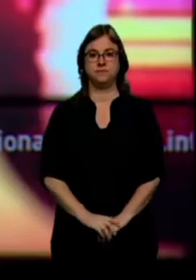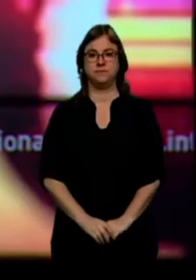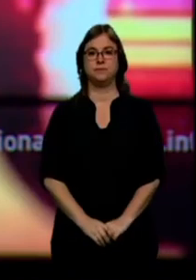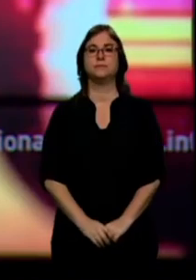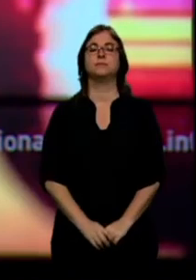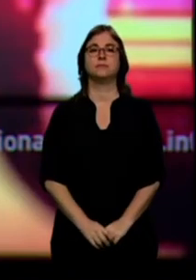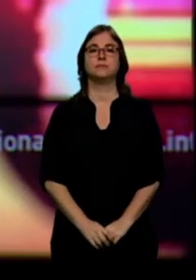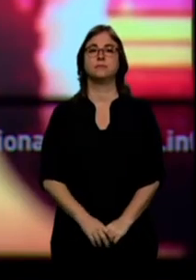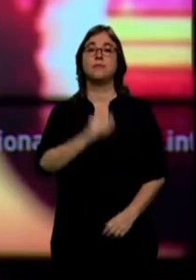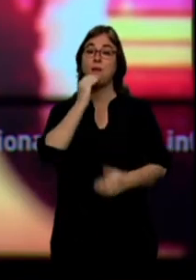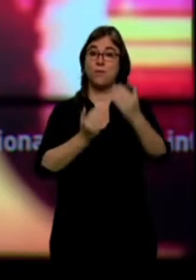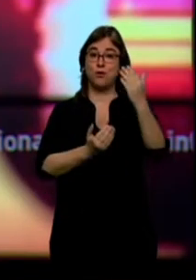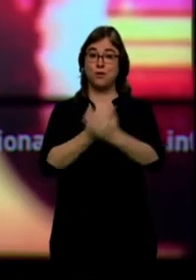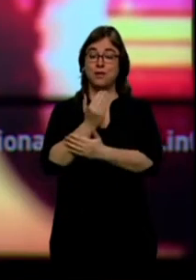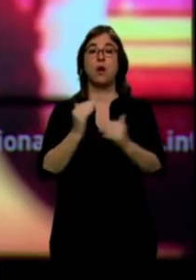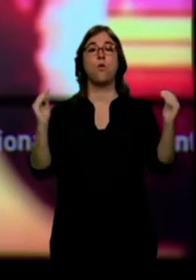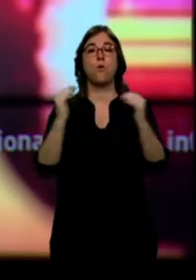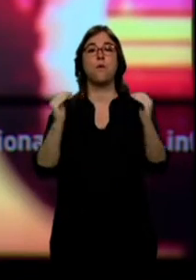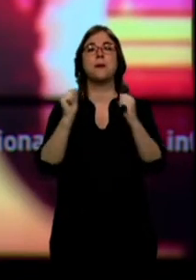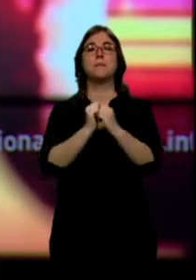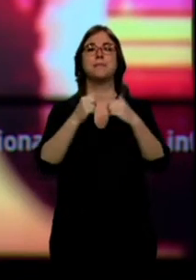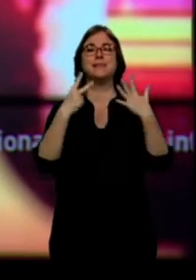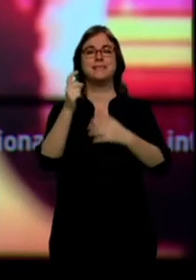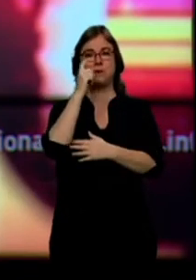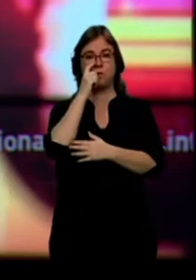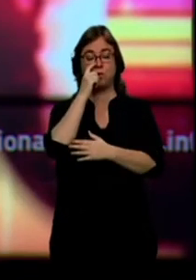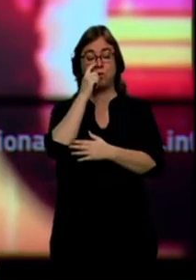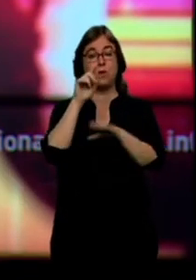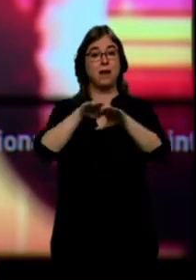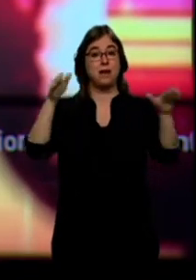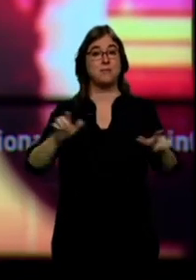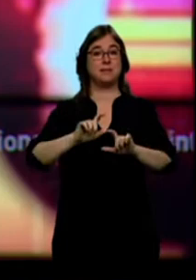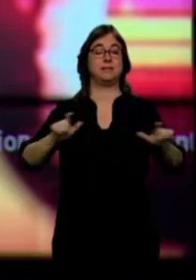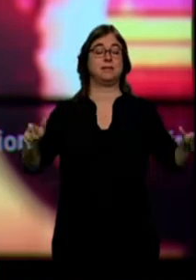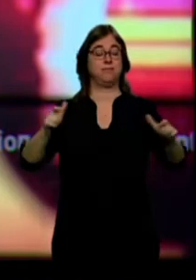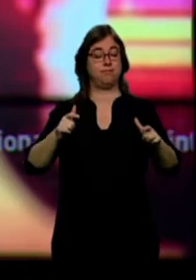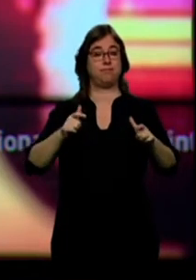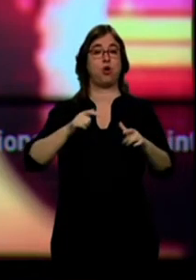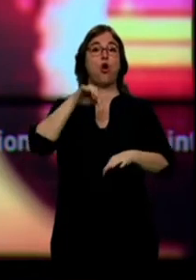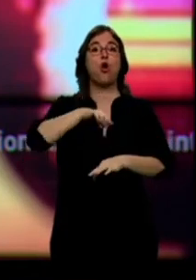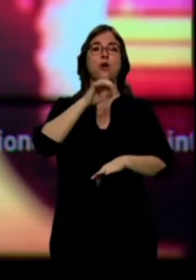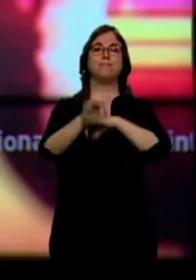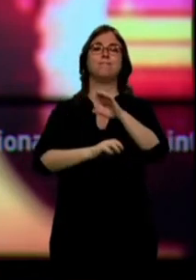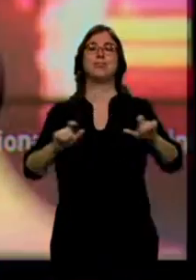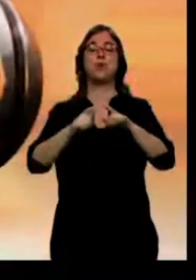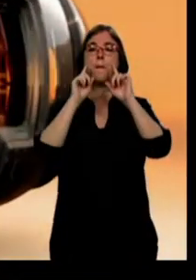Buenos días, jueves 27 de junio, la Mesa de las Cortes se reúne hoy por primera vez en esta legislatura.